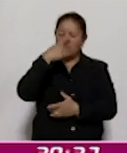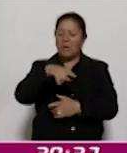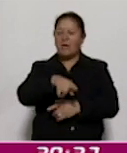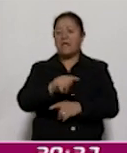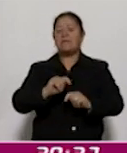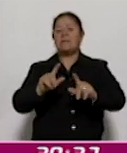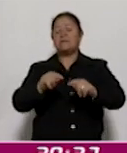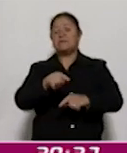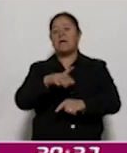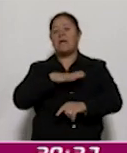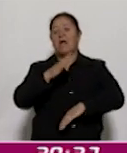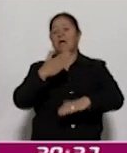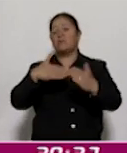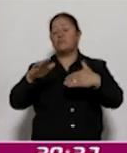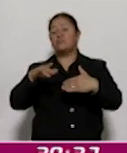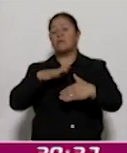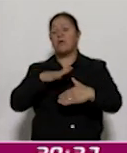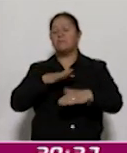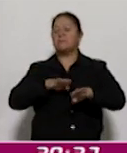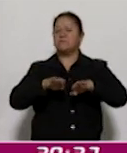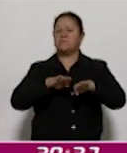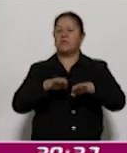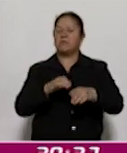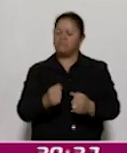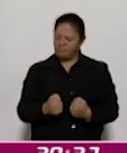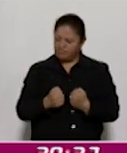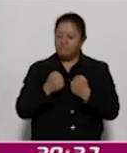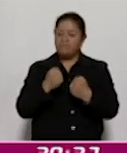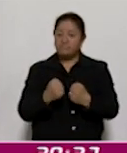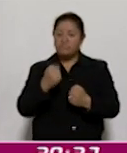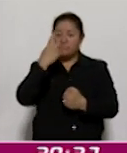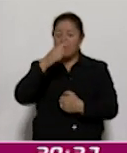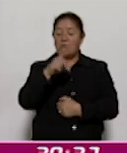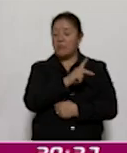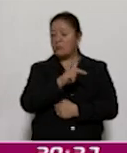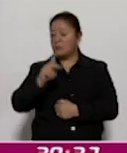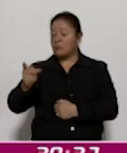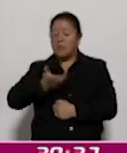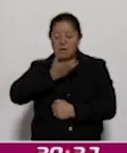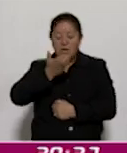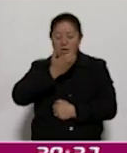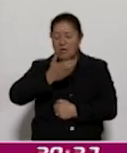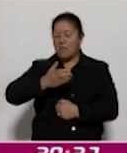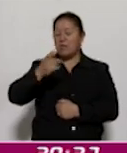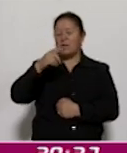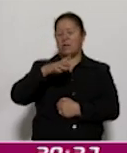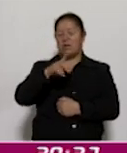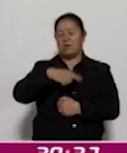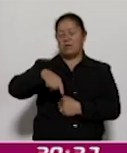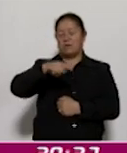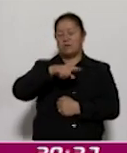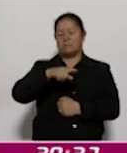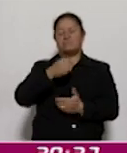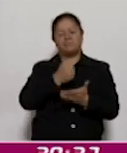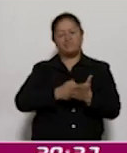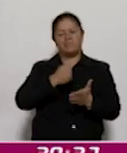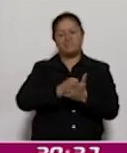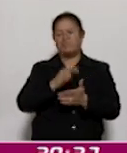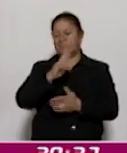Hemos trabajado arduamente para que nuestras tradiciones y talentos sean reconocidos y valorados